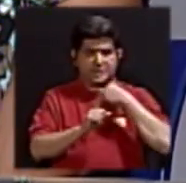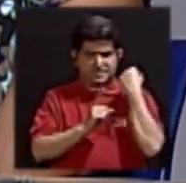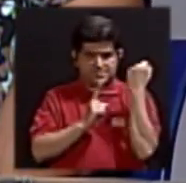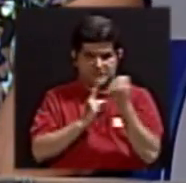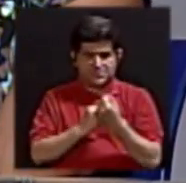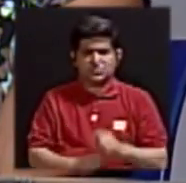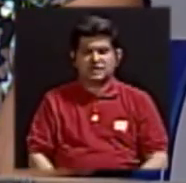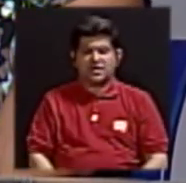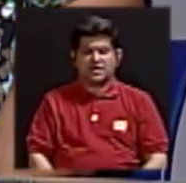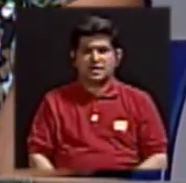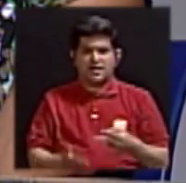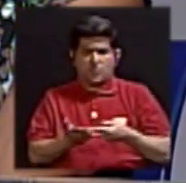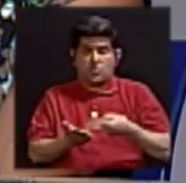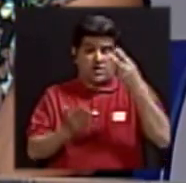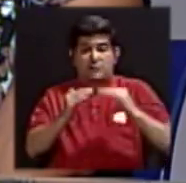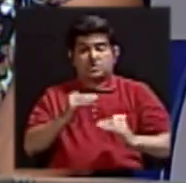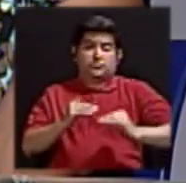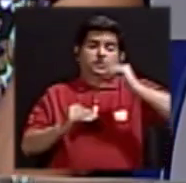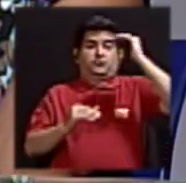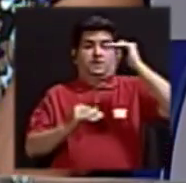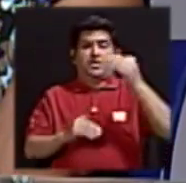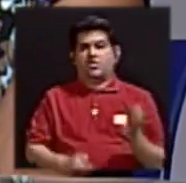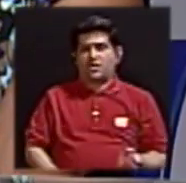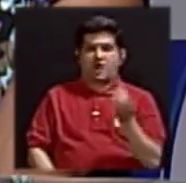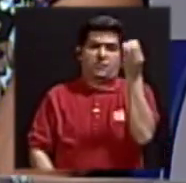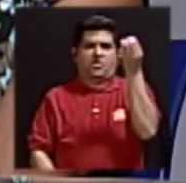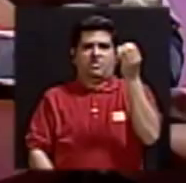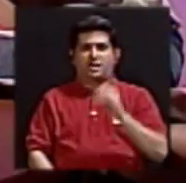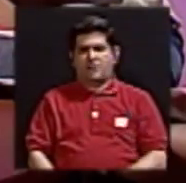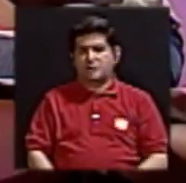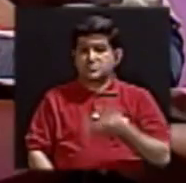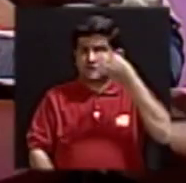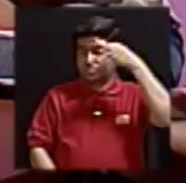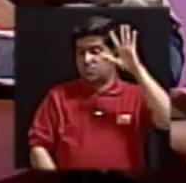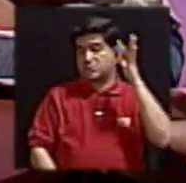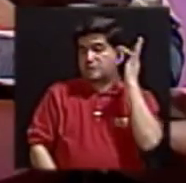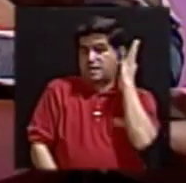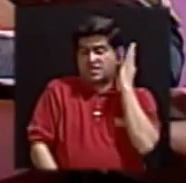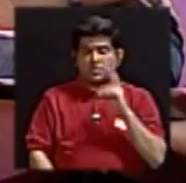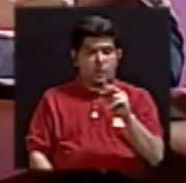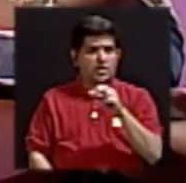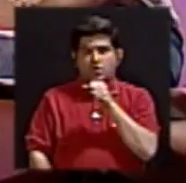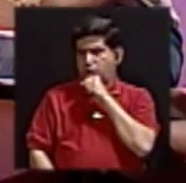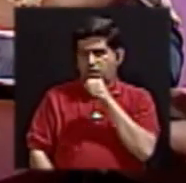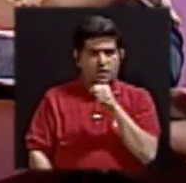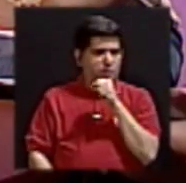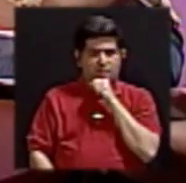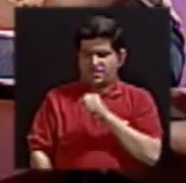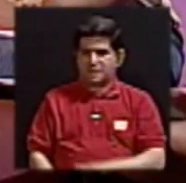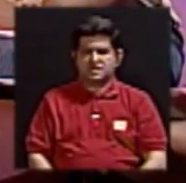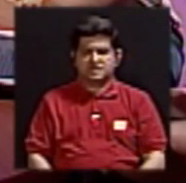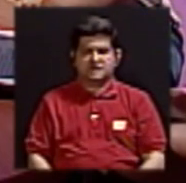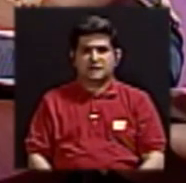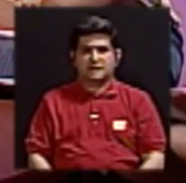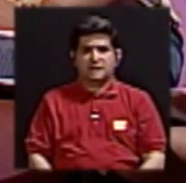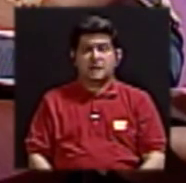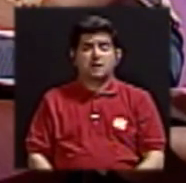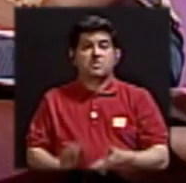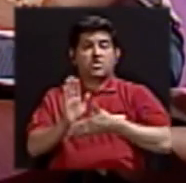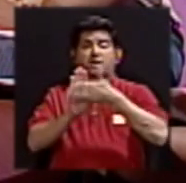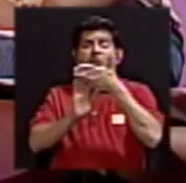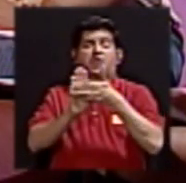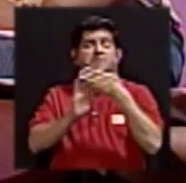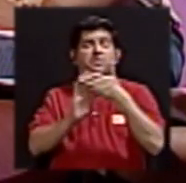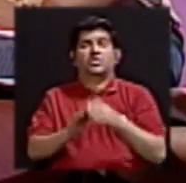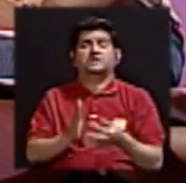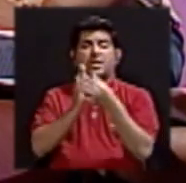hace una sobrevaloración de la juventud, en donde se supone que las mujeres no envejecemos, porque las de las portadas de las